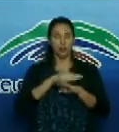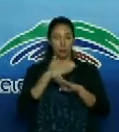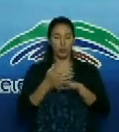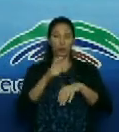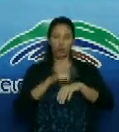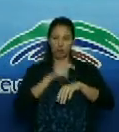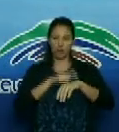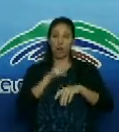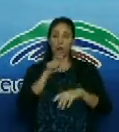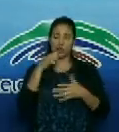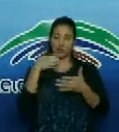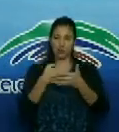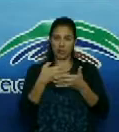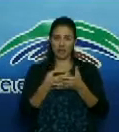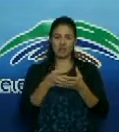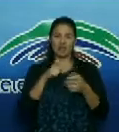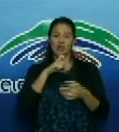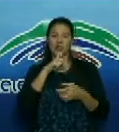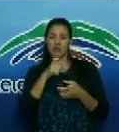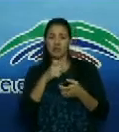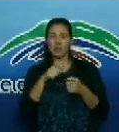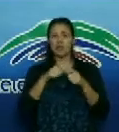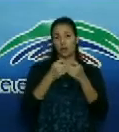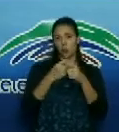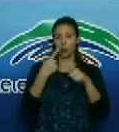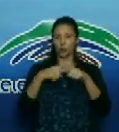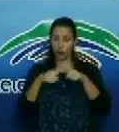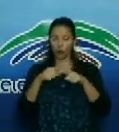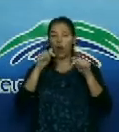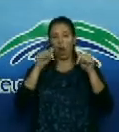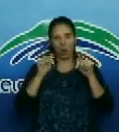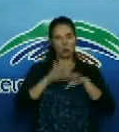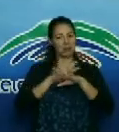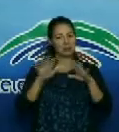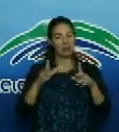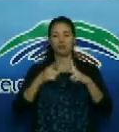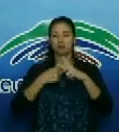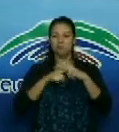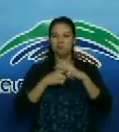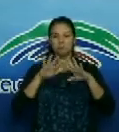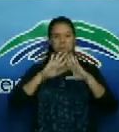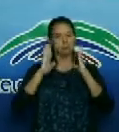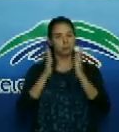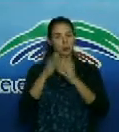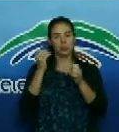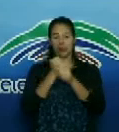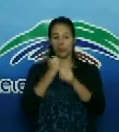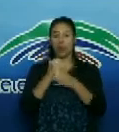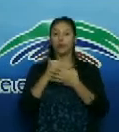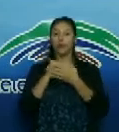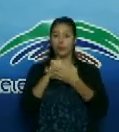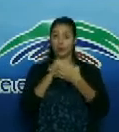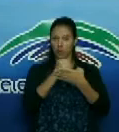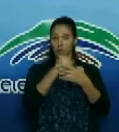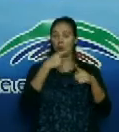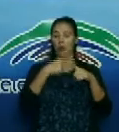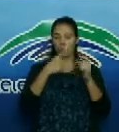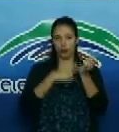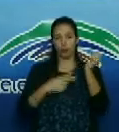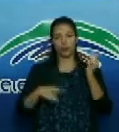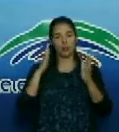avícola de este territorio muestra señales de recuperación y ahora apoya con sus producciones a otras provincias